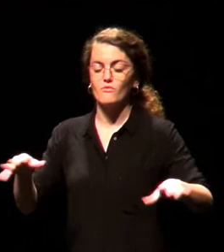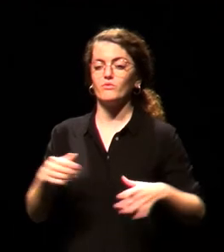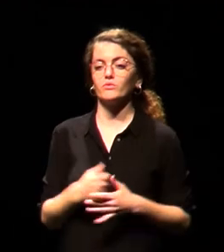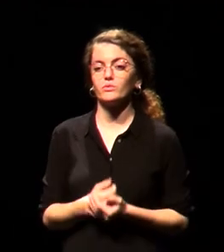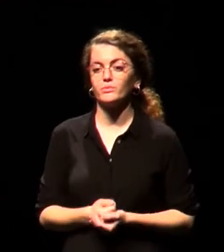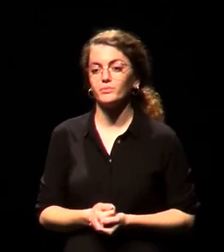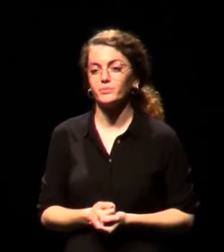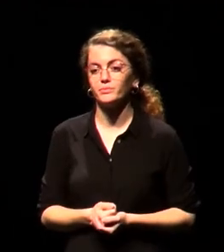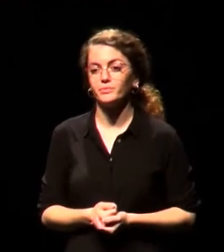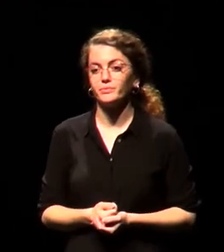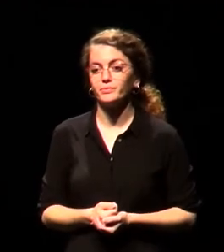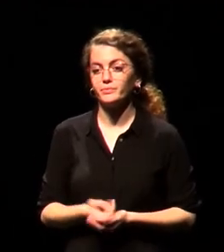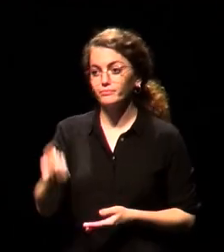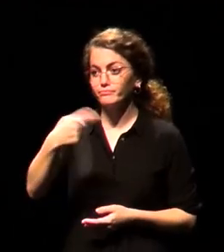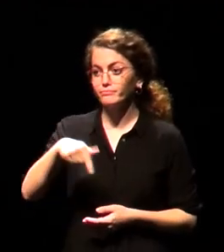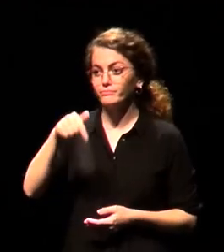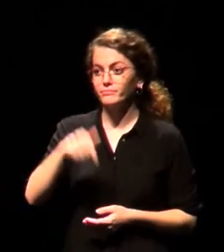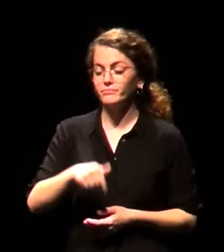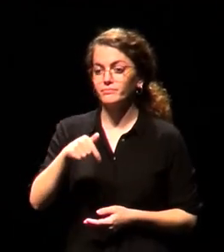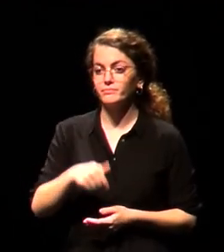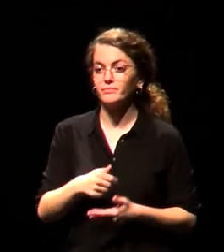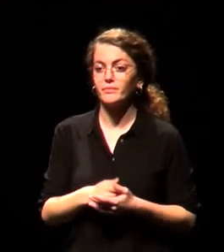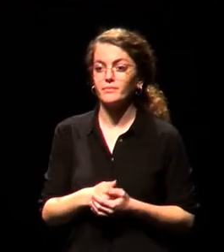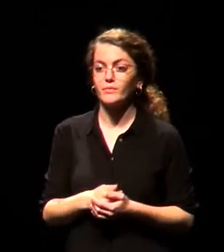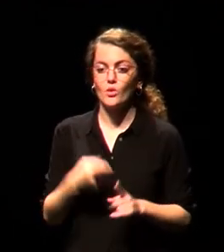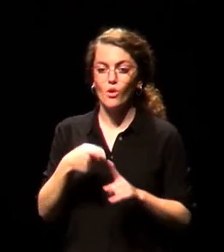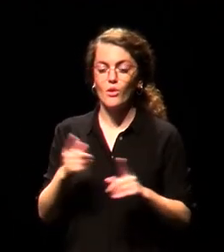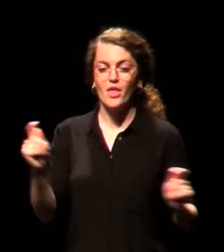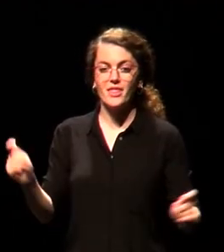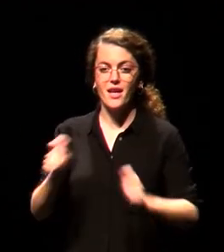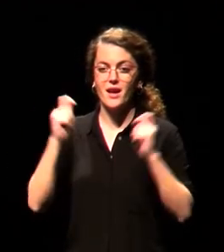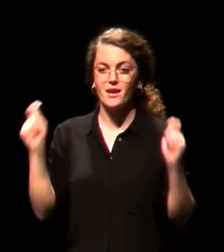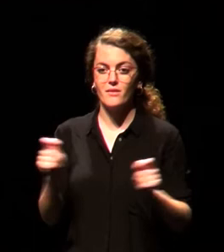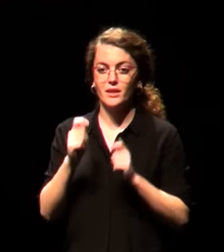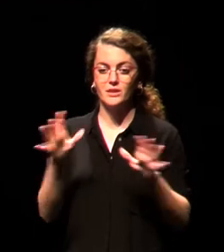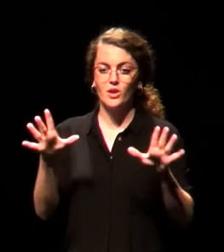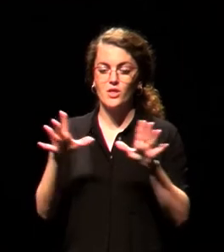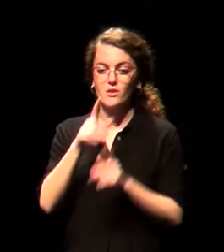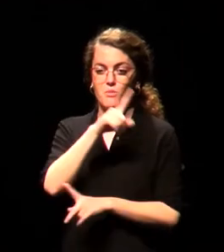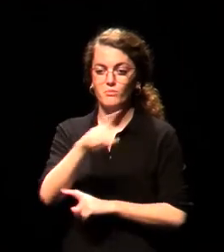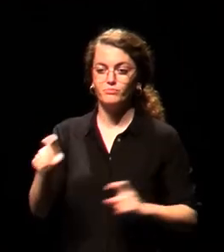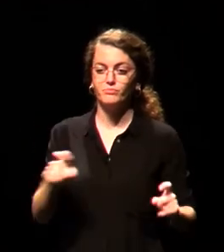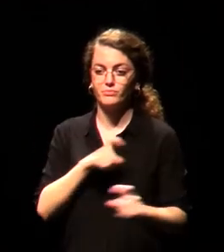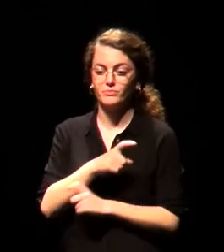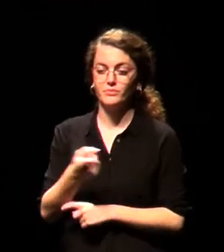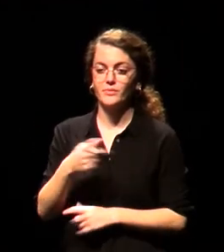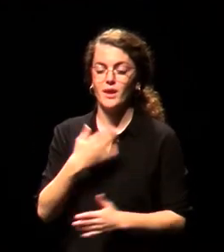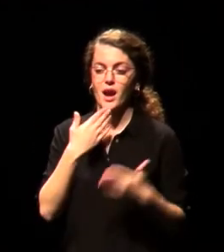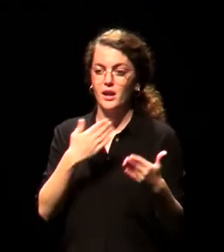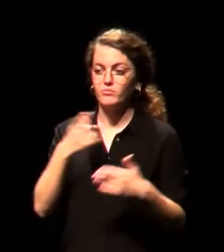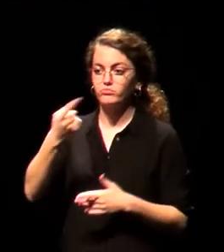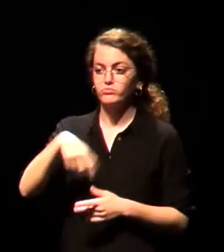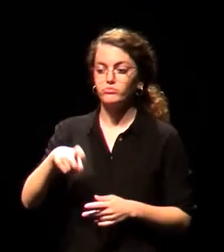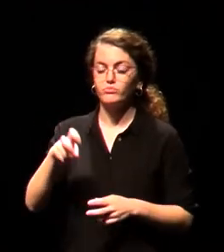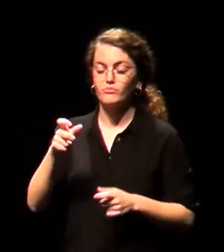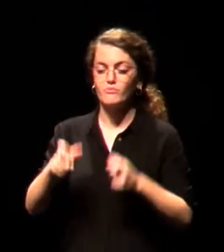Así que estamos todos aquí para celebrar este décimo aniversario y agradecer a todas estas personas que nos han ido acompañando a lo largo de los años su presencia.